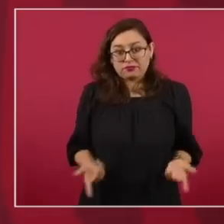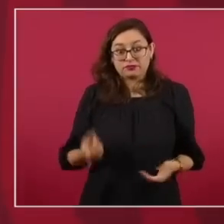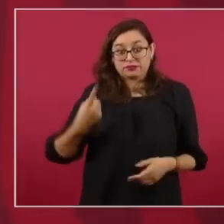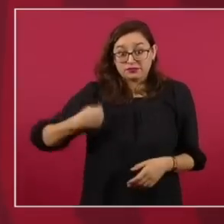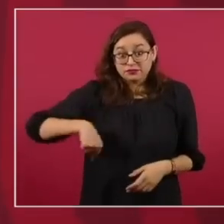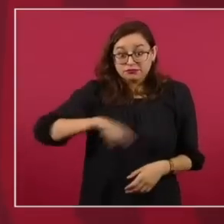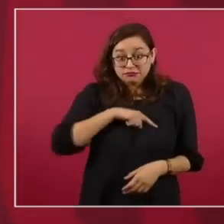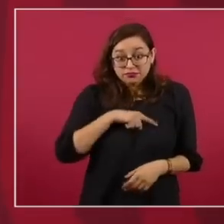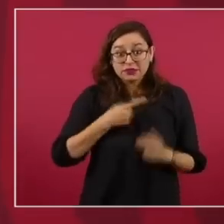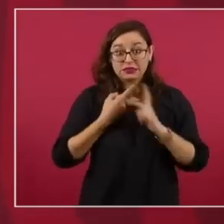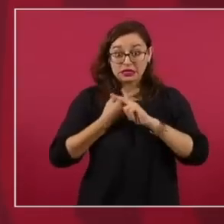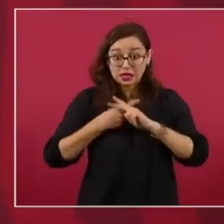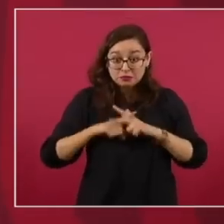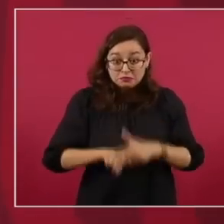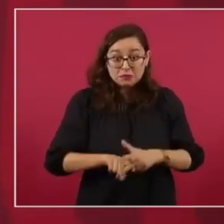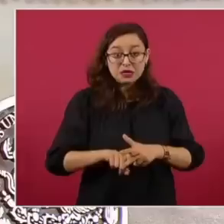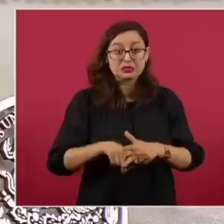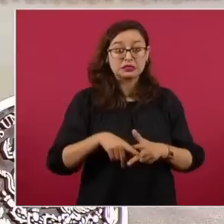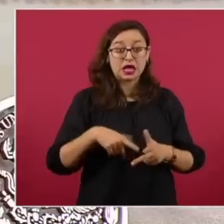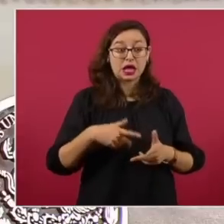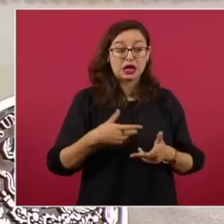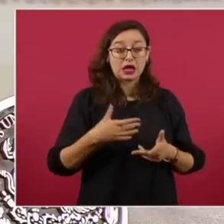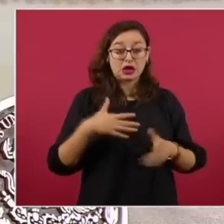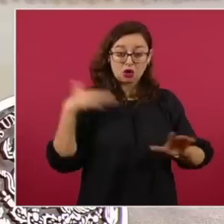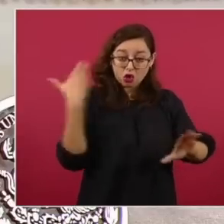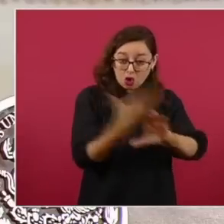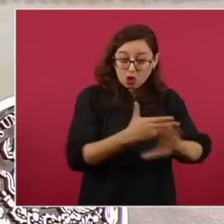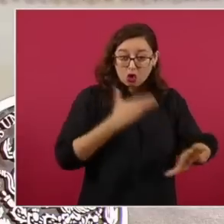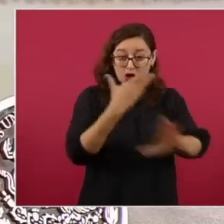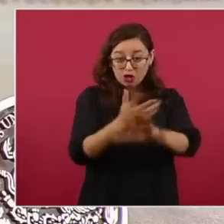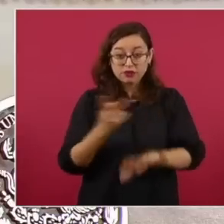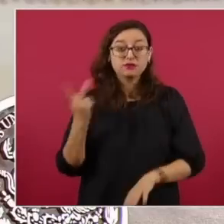de persecución por motivos justamente políticos.